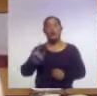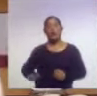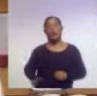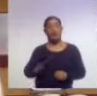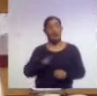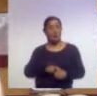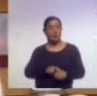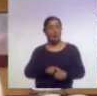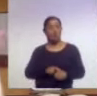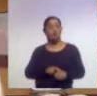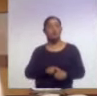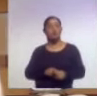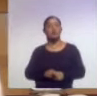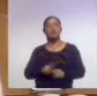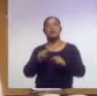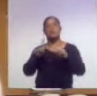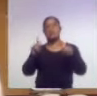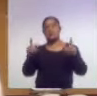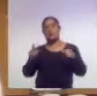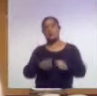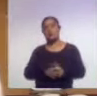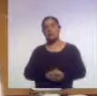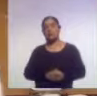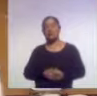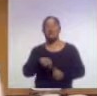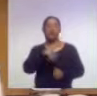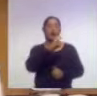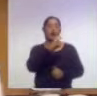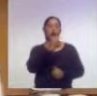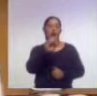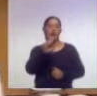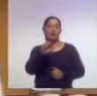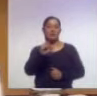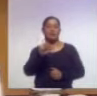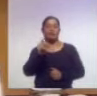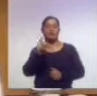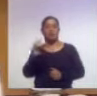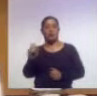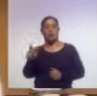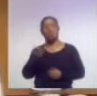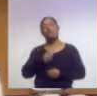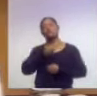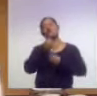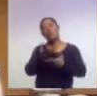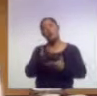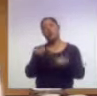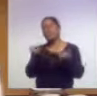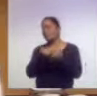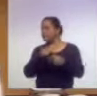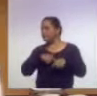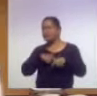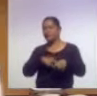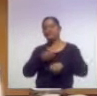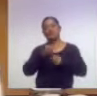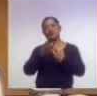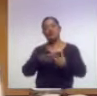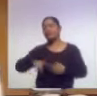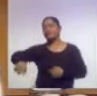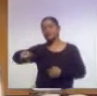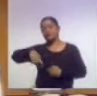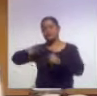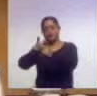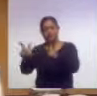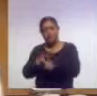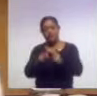Tlaxcala, a través del Consejo Estatal de Población, proporciona y proporcionará a los integrantes de los